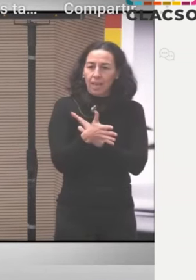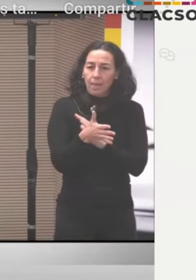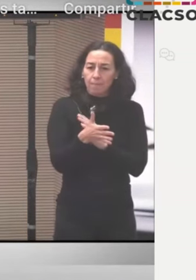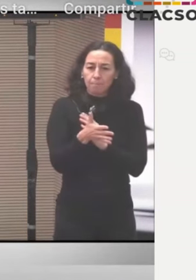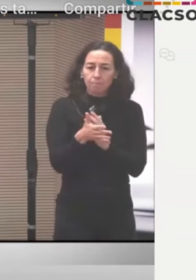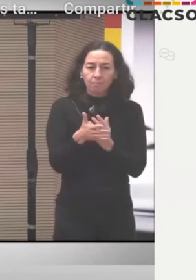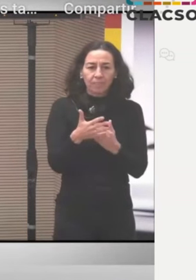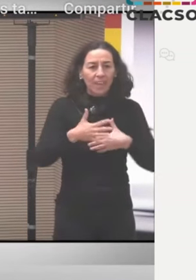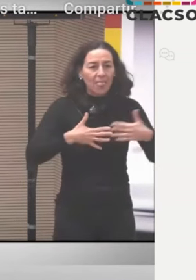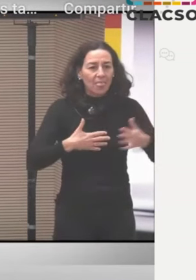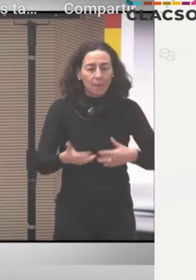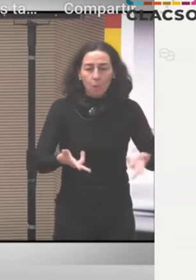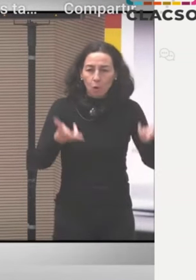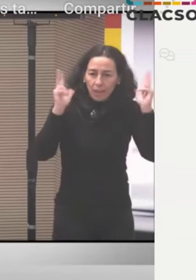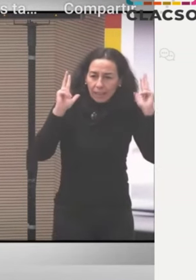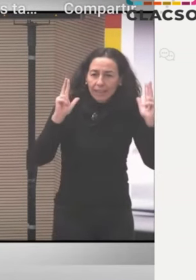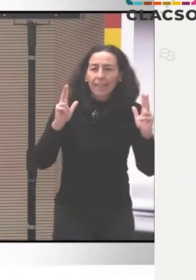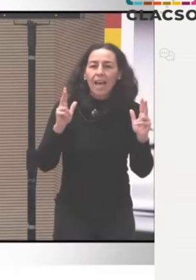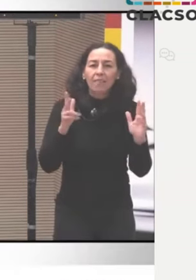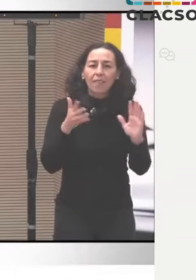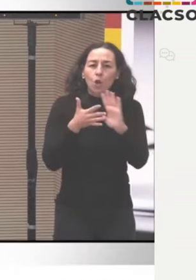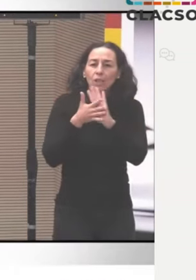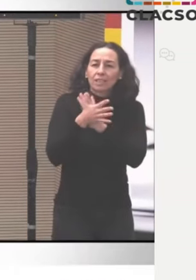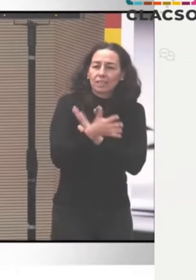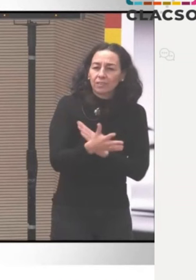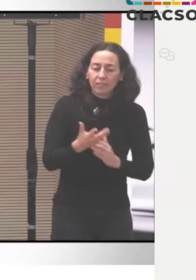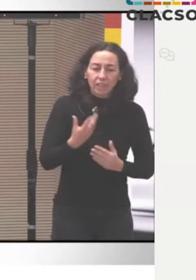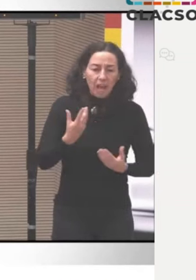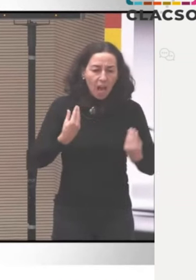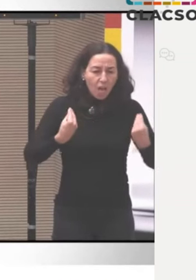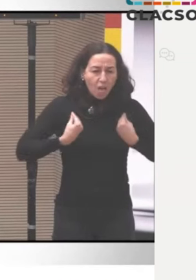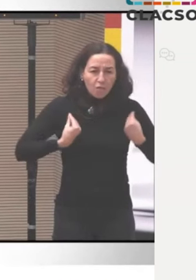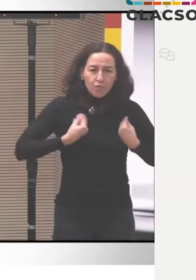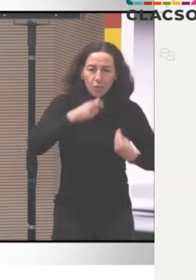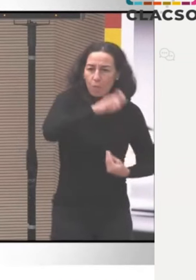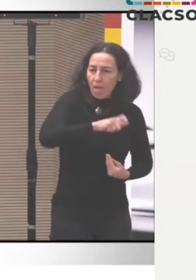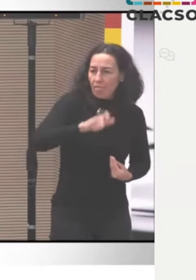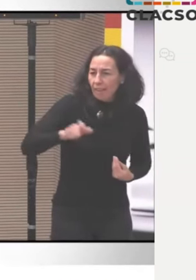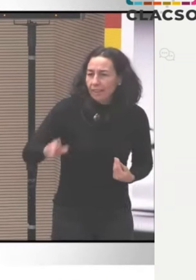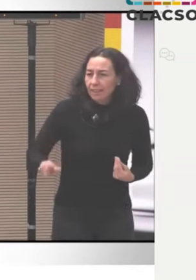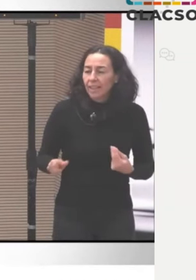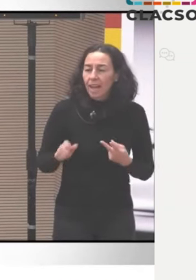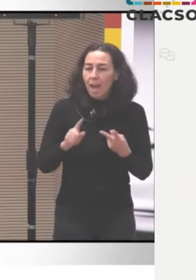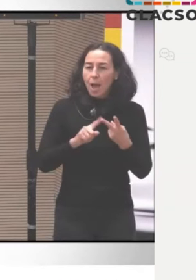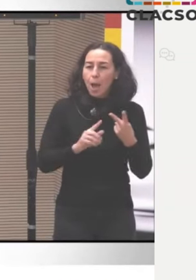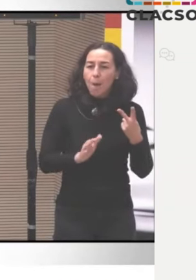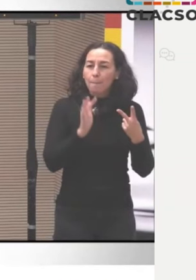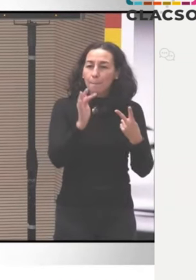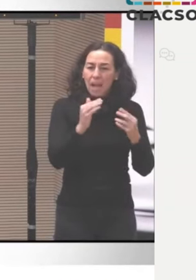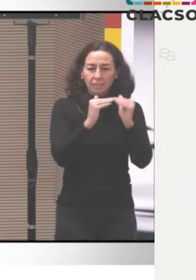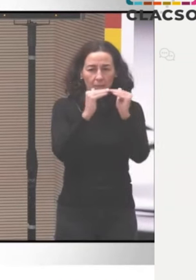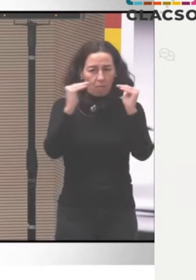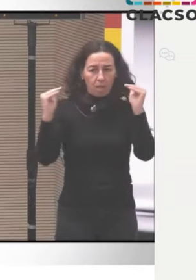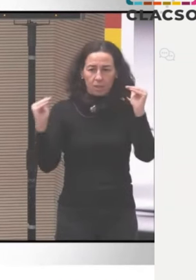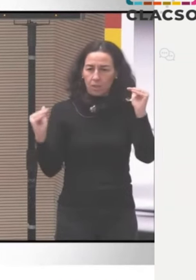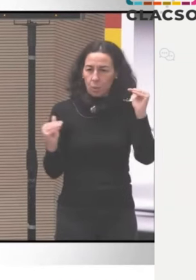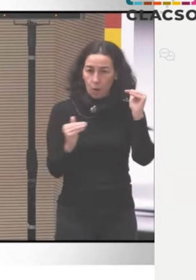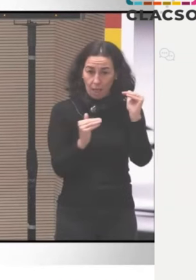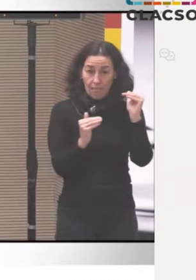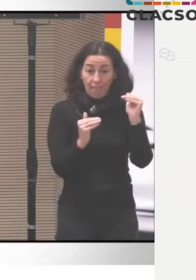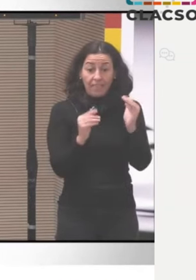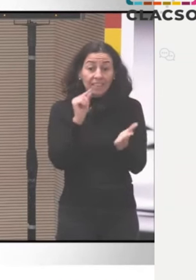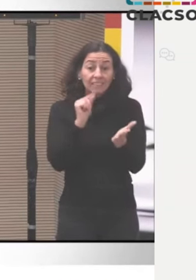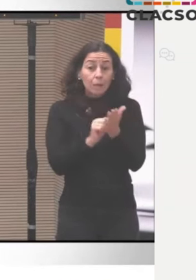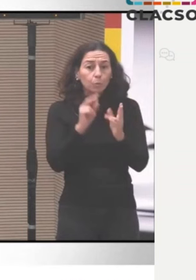subalternización de las mujeres indígenas, de las mujeres afrodescendientes y también de las mujeres